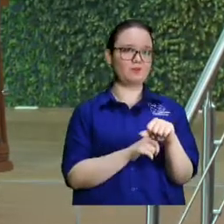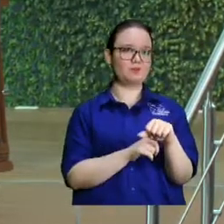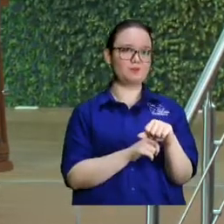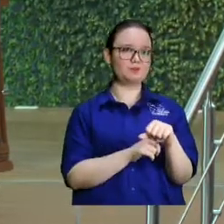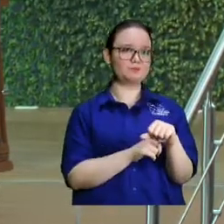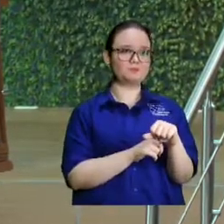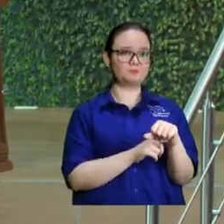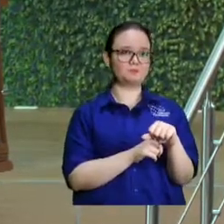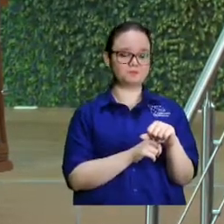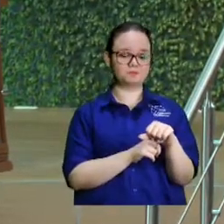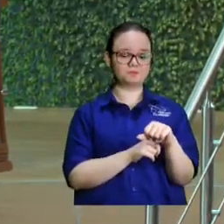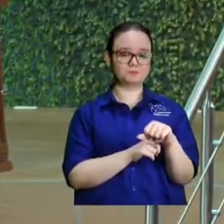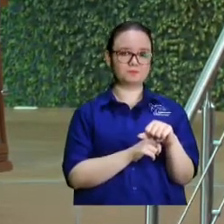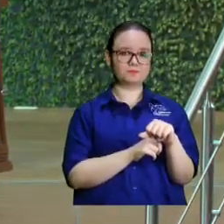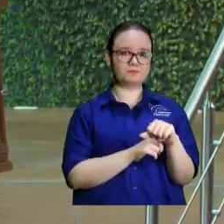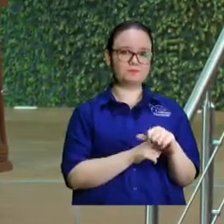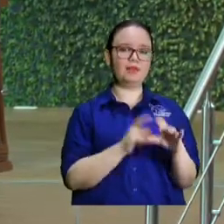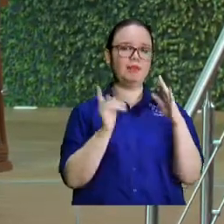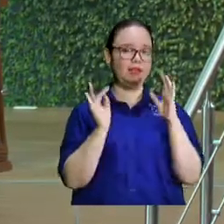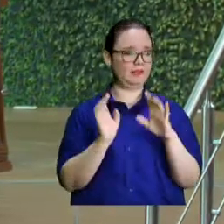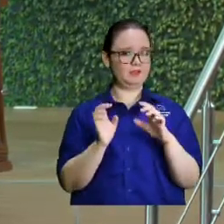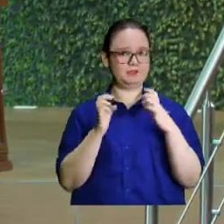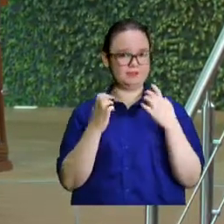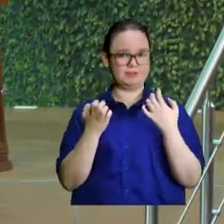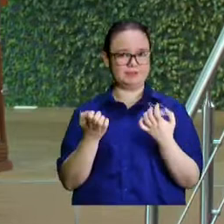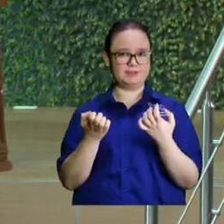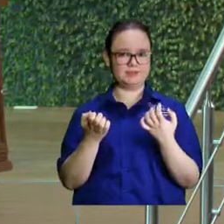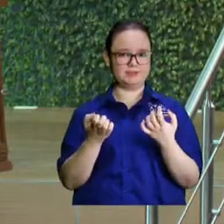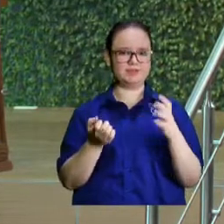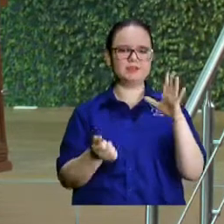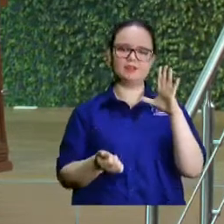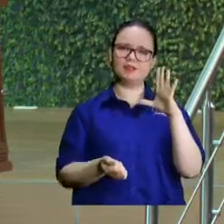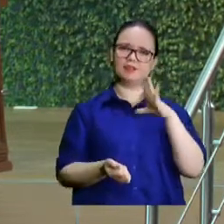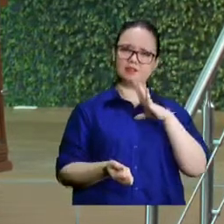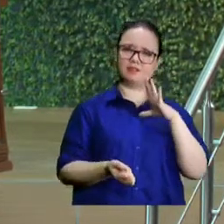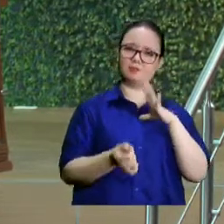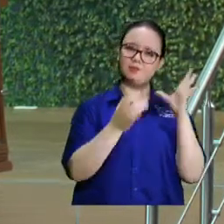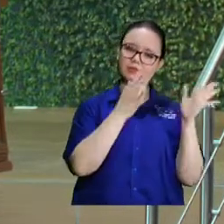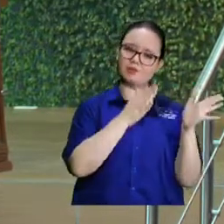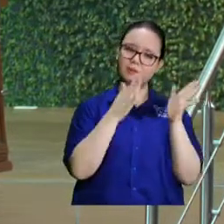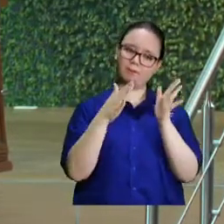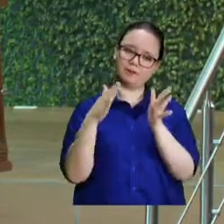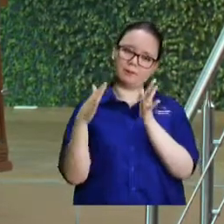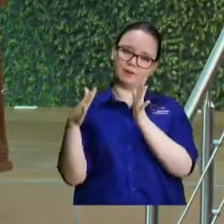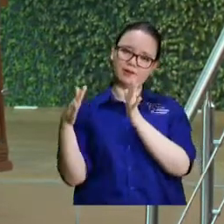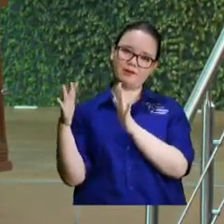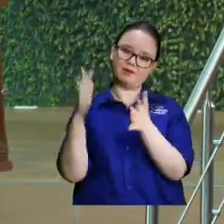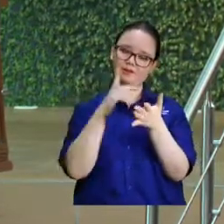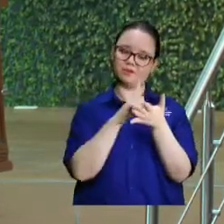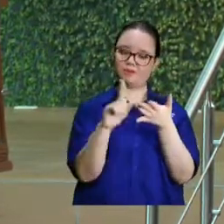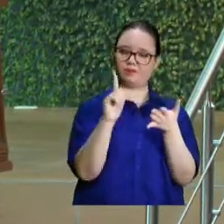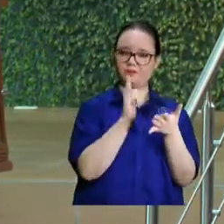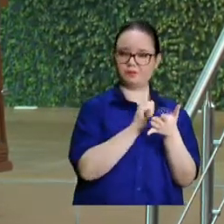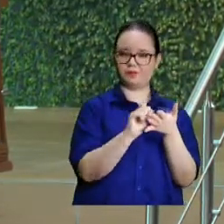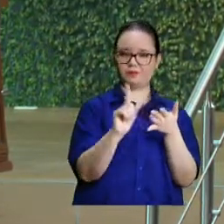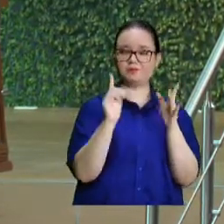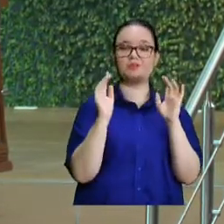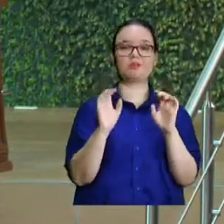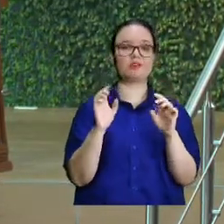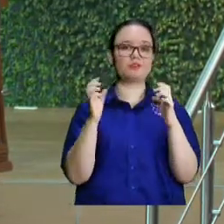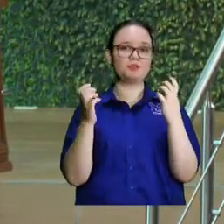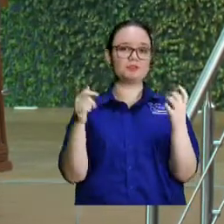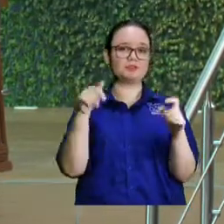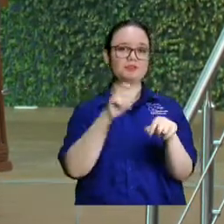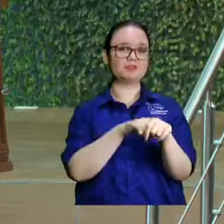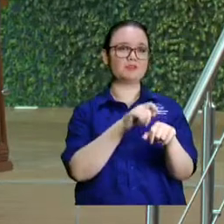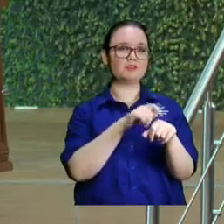mejor, lo mejor. Bueno, entonces, pero tiene que haber una purificación. Entonces, por eso le puse a este